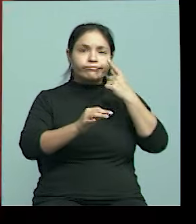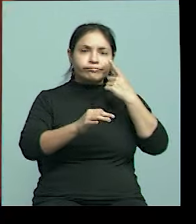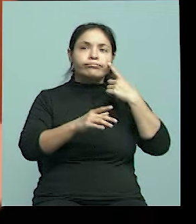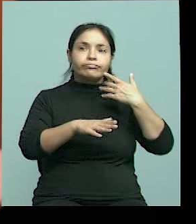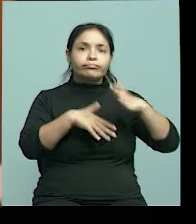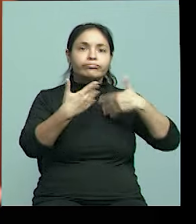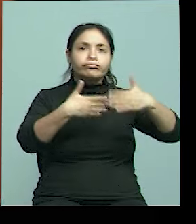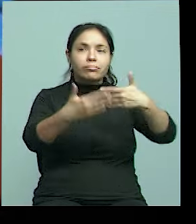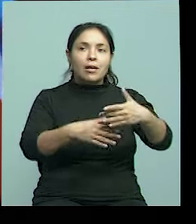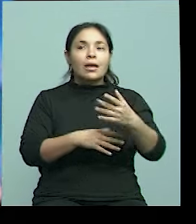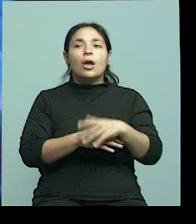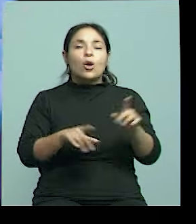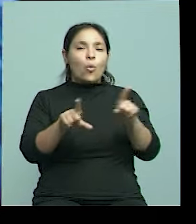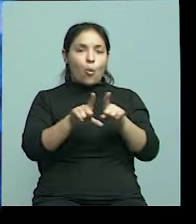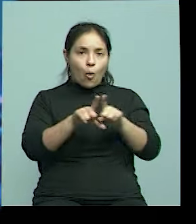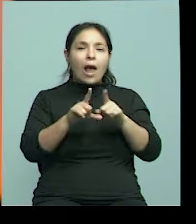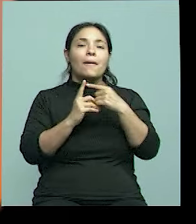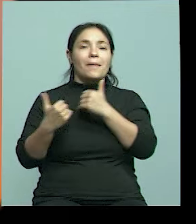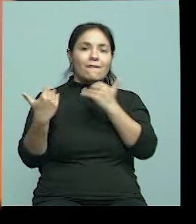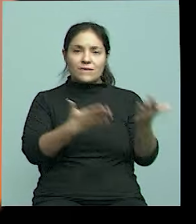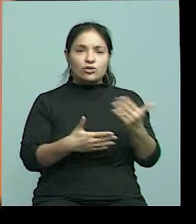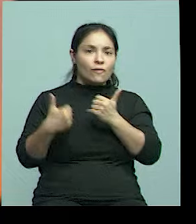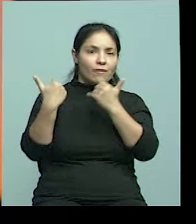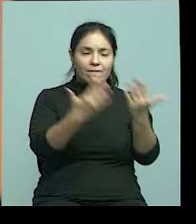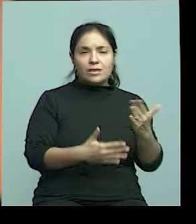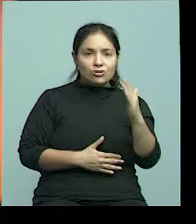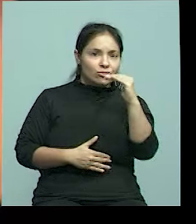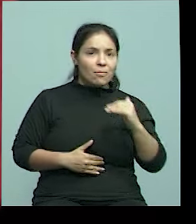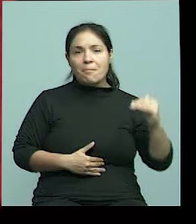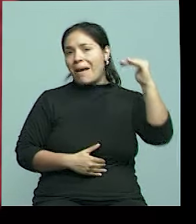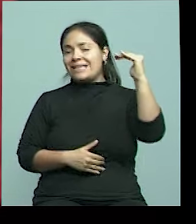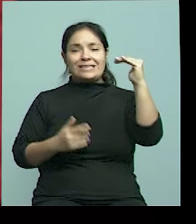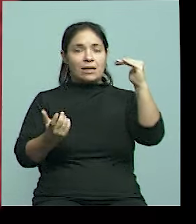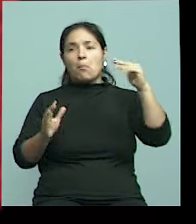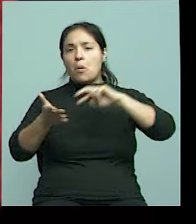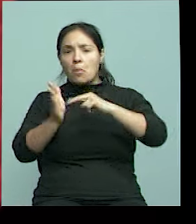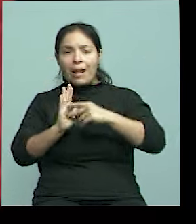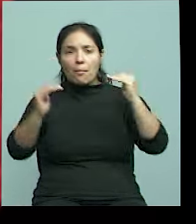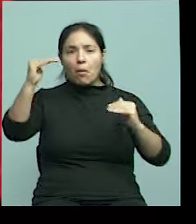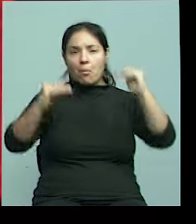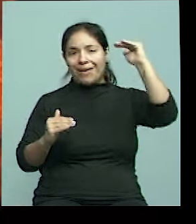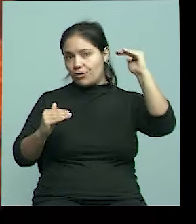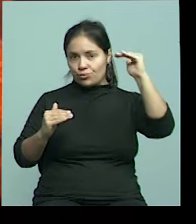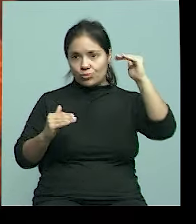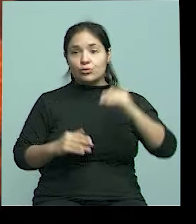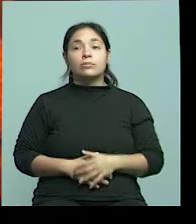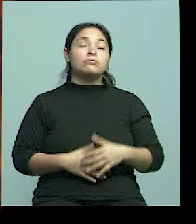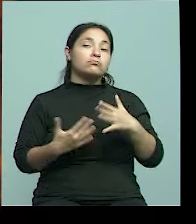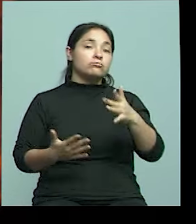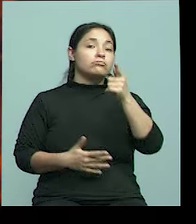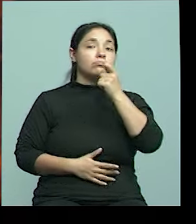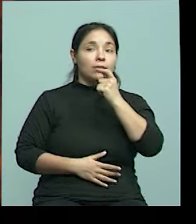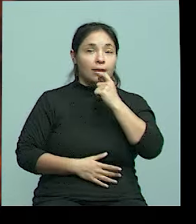duda, los beneficios que obtenemos son muchos mayores que cualquier otro problema que pueda ocasionar. En tal caso,